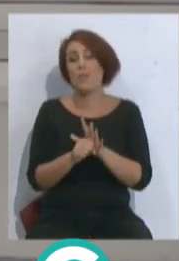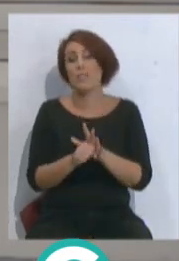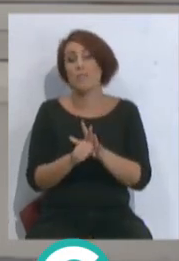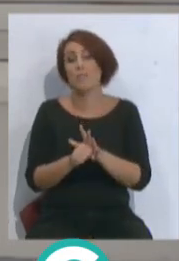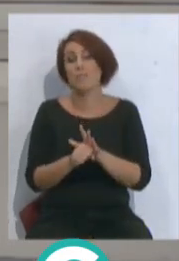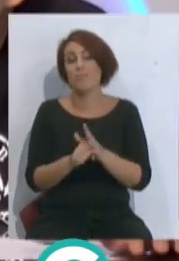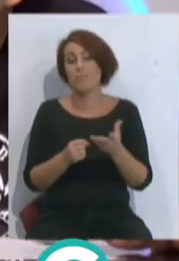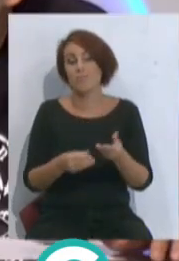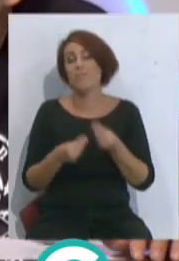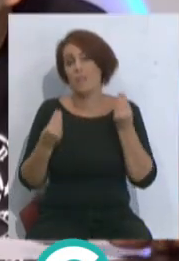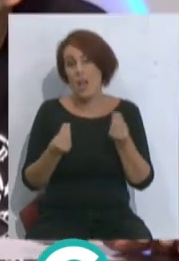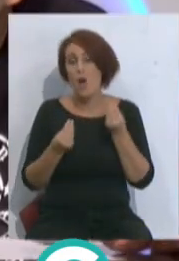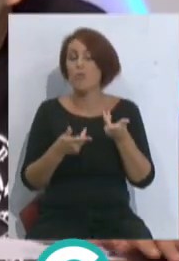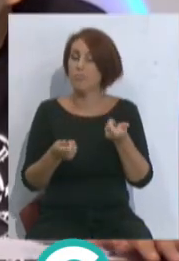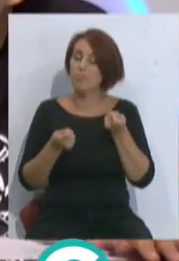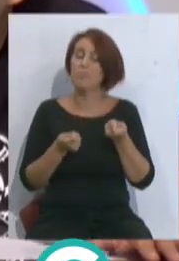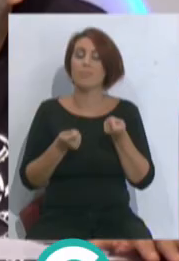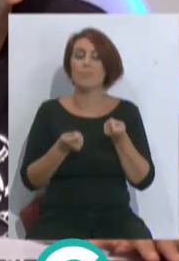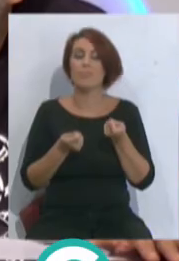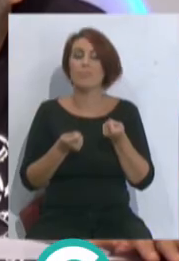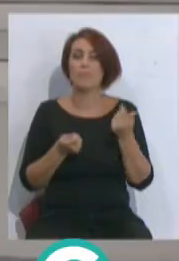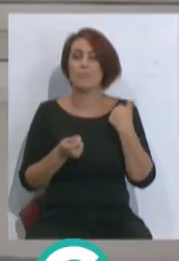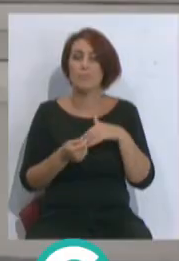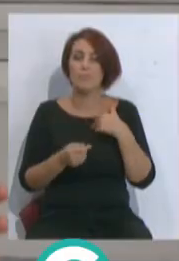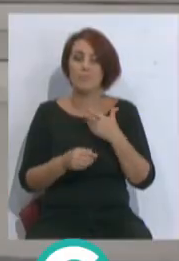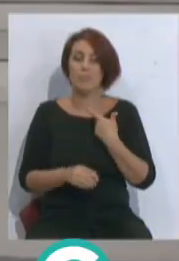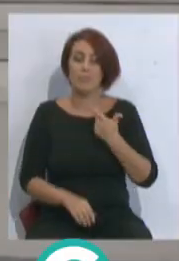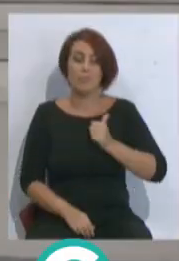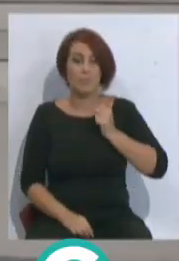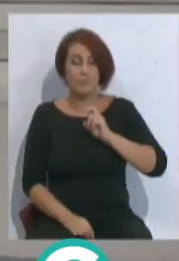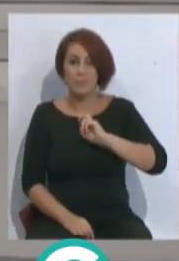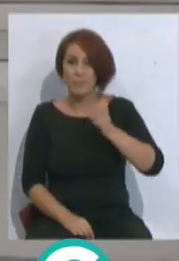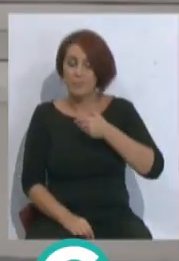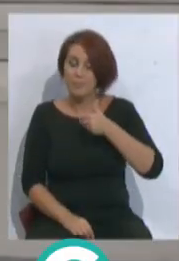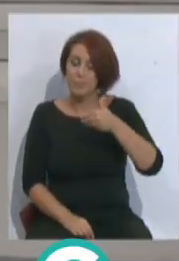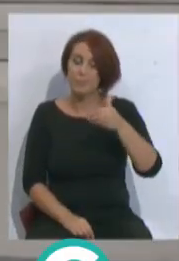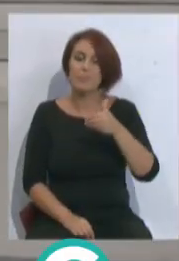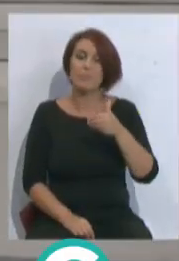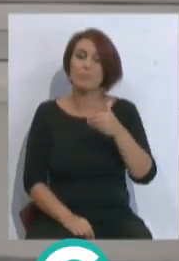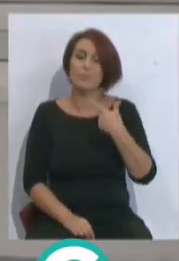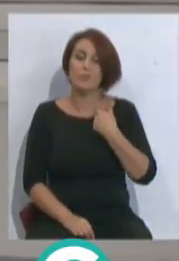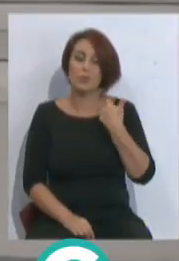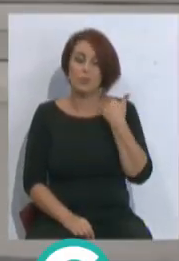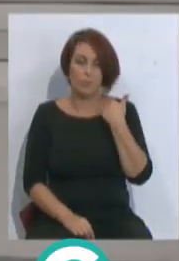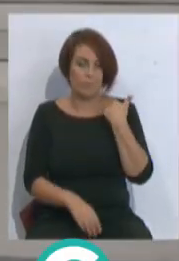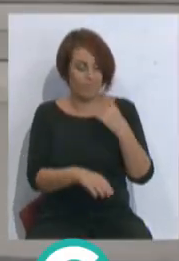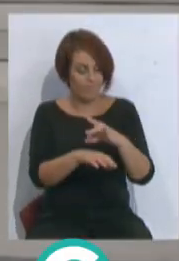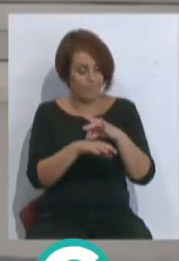bastante bien, bastante controlado, ya en la próxima oportunidad que los invite,